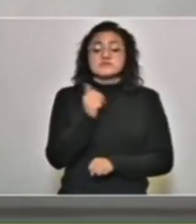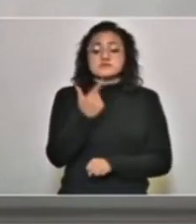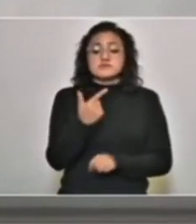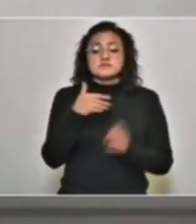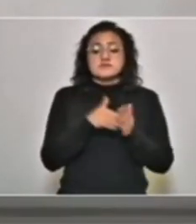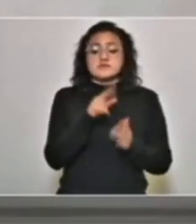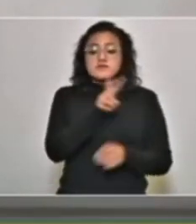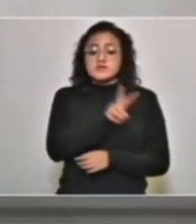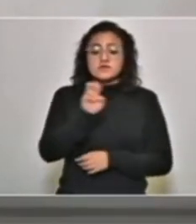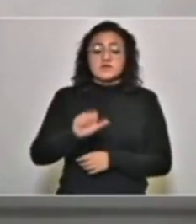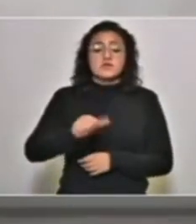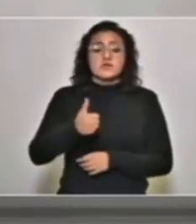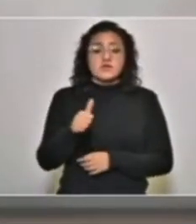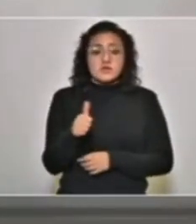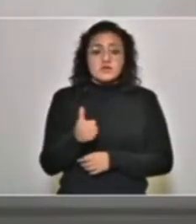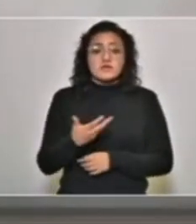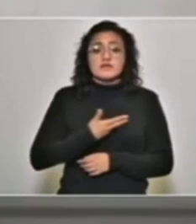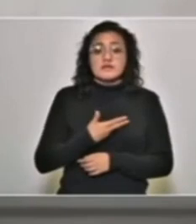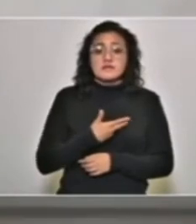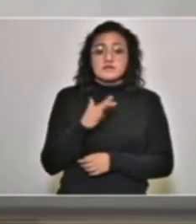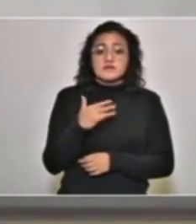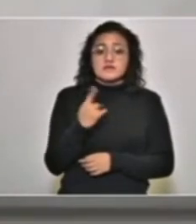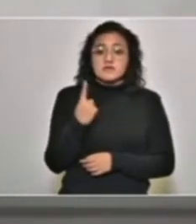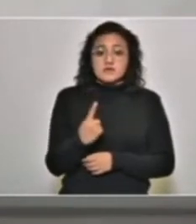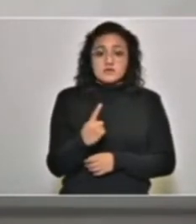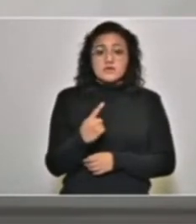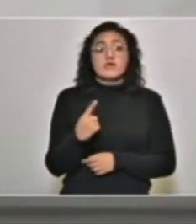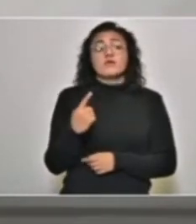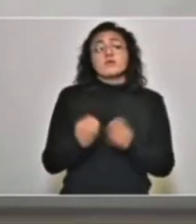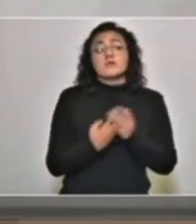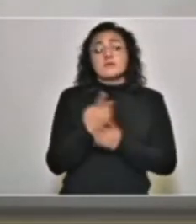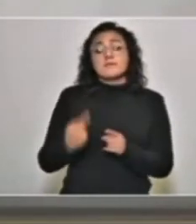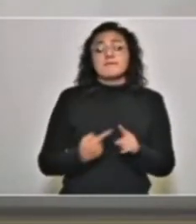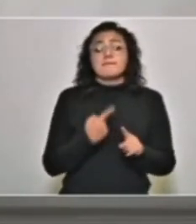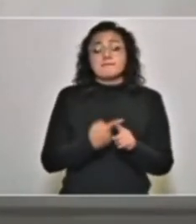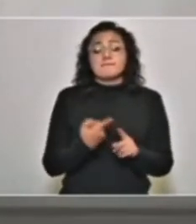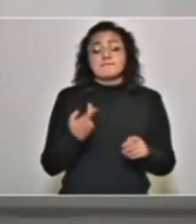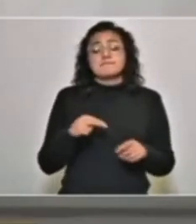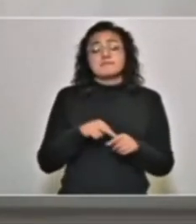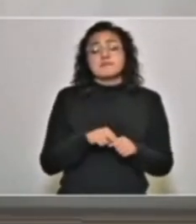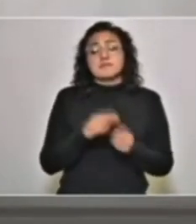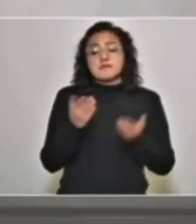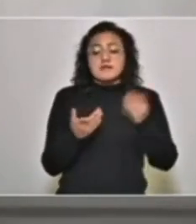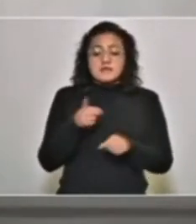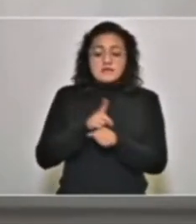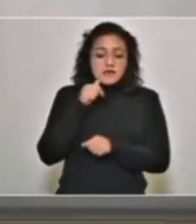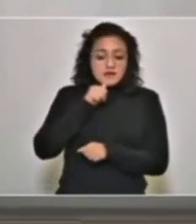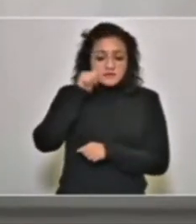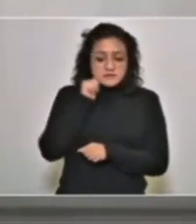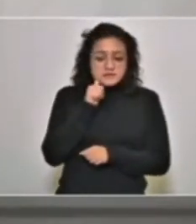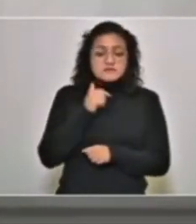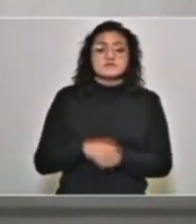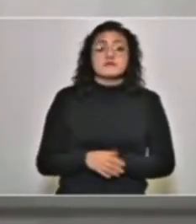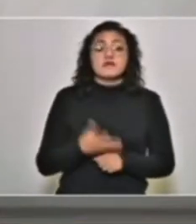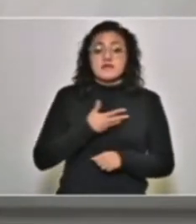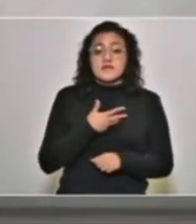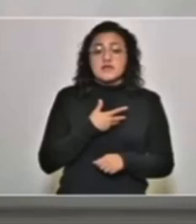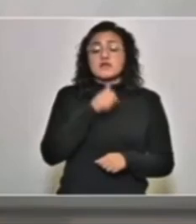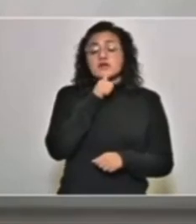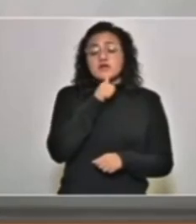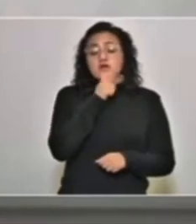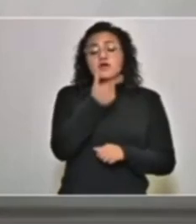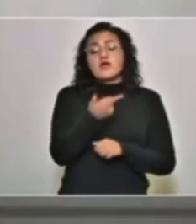,211, teniendo 51 casos nuevos activos en comparación del día de ayer. Tenemos casos